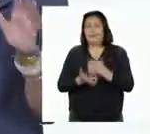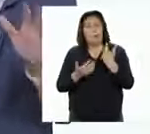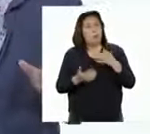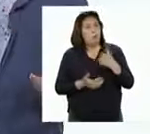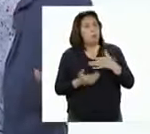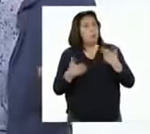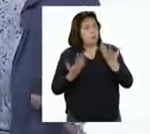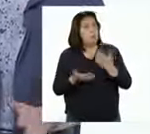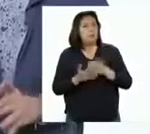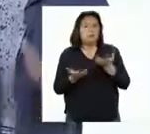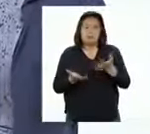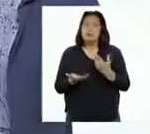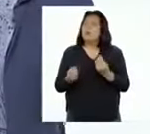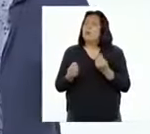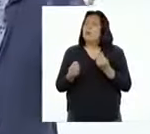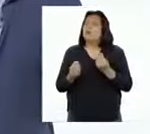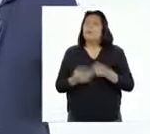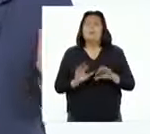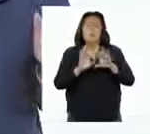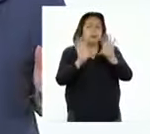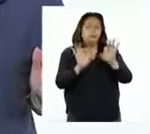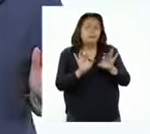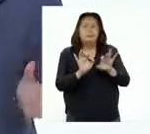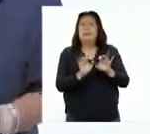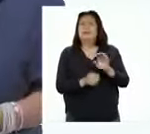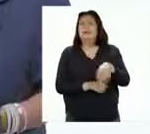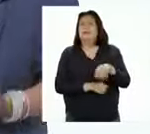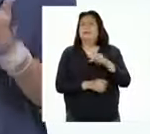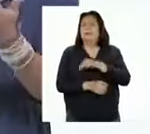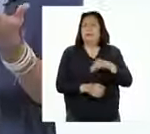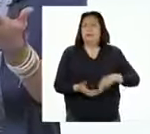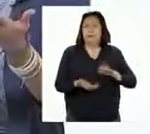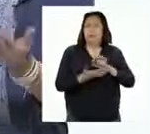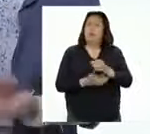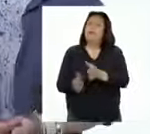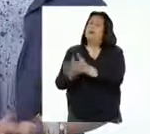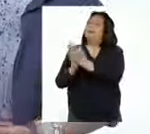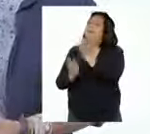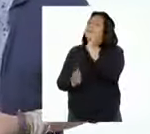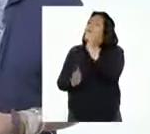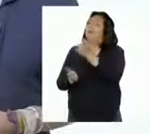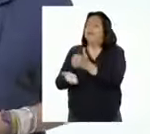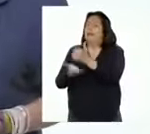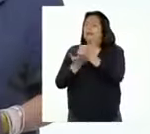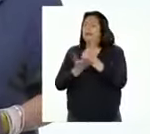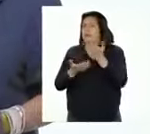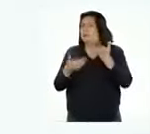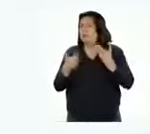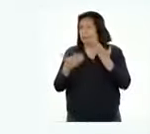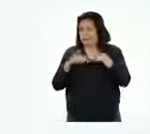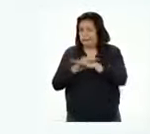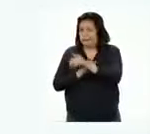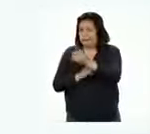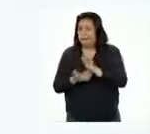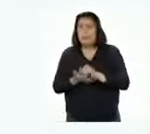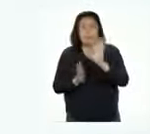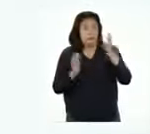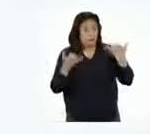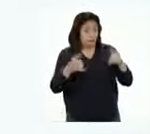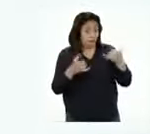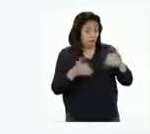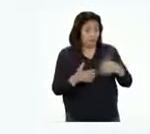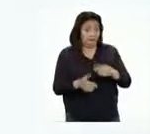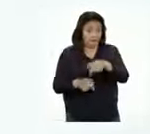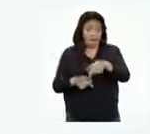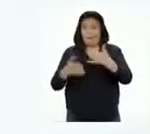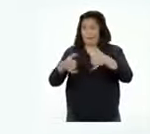Pueden acceder a estos materiales desde la página del Ministerio de Educación o pedirle a sus profesores que los ayuden a acceder a ellos. Cuando hayan jugado